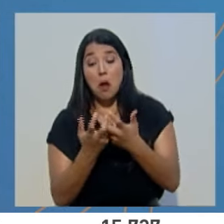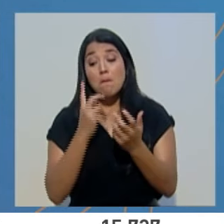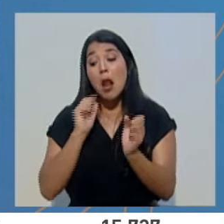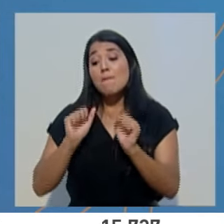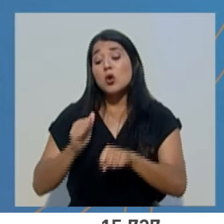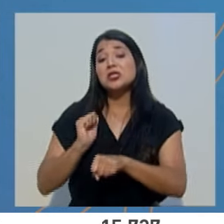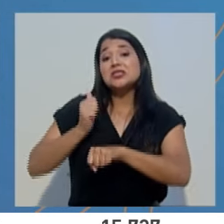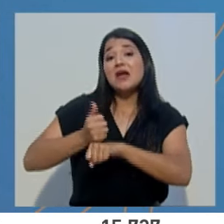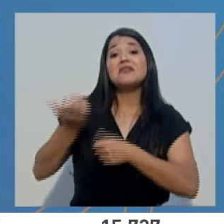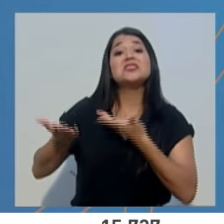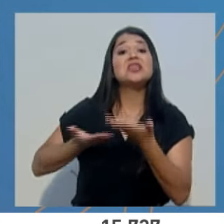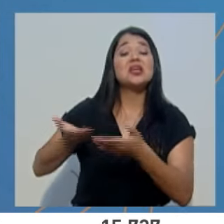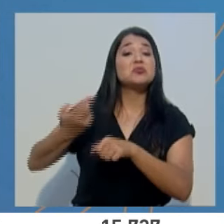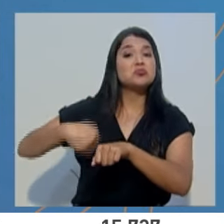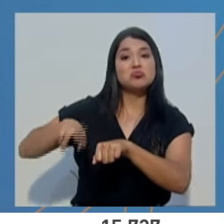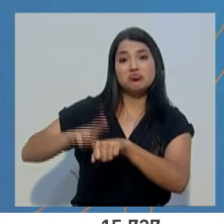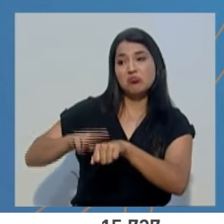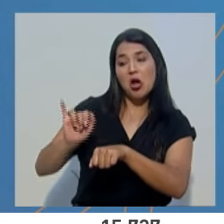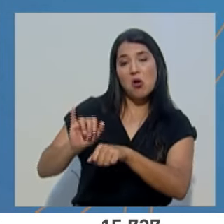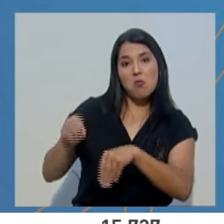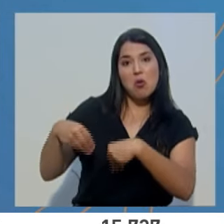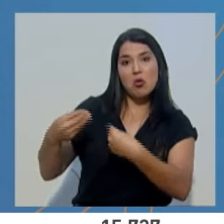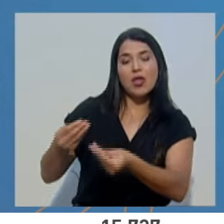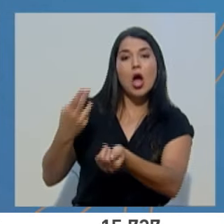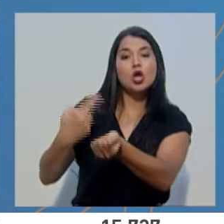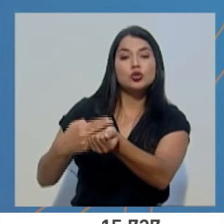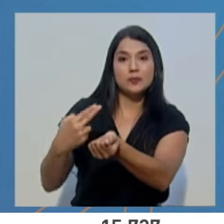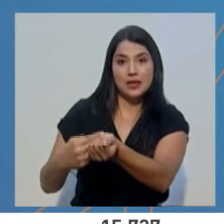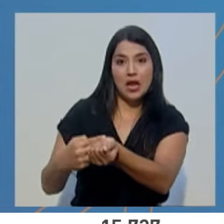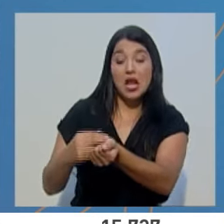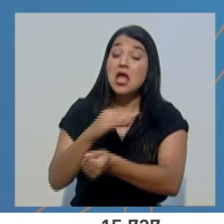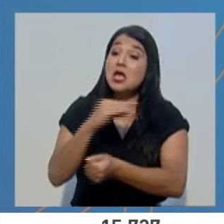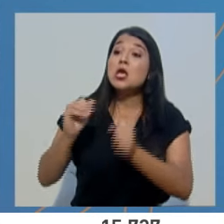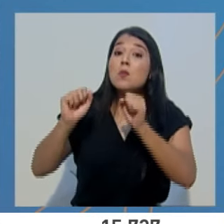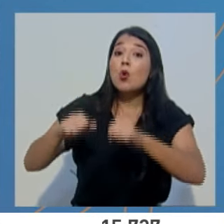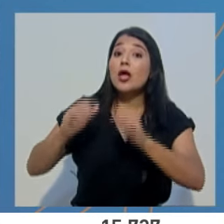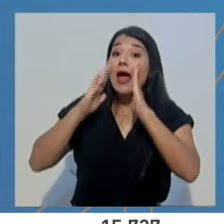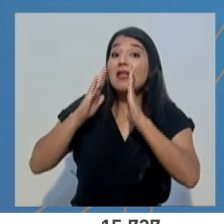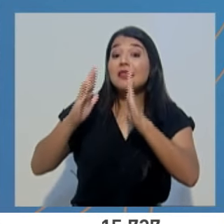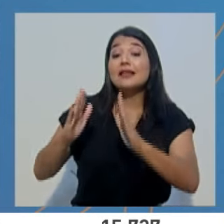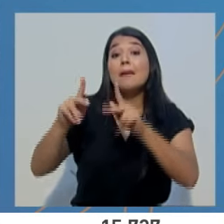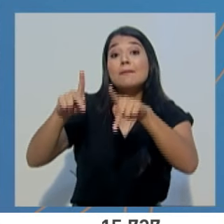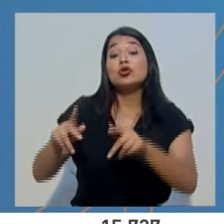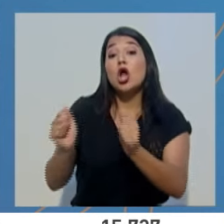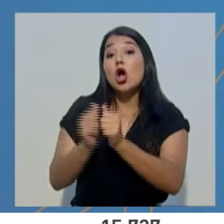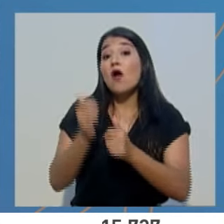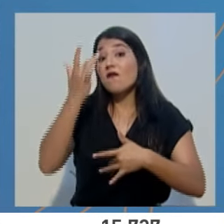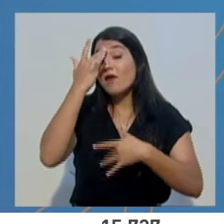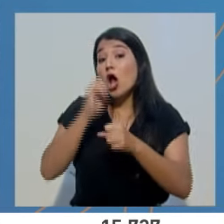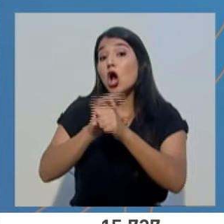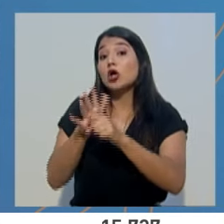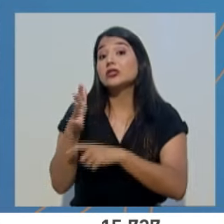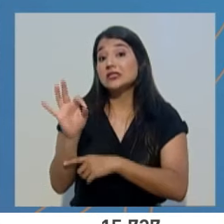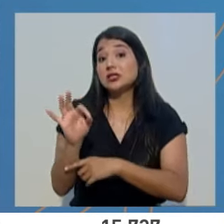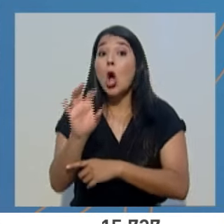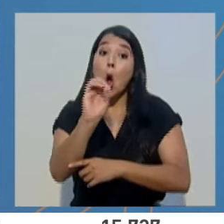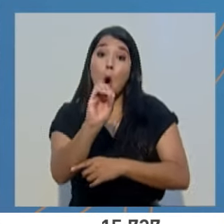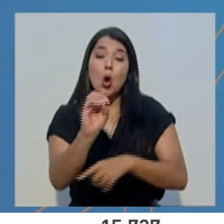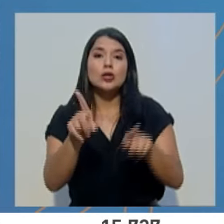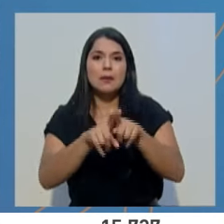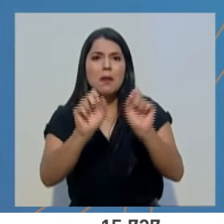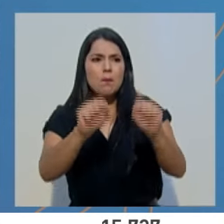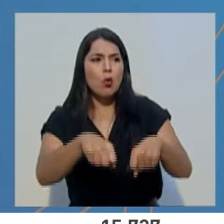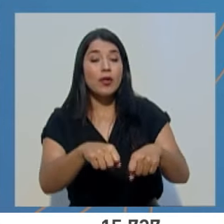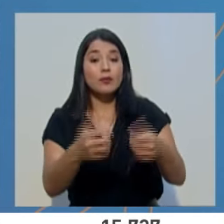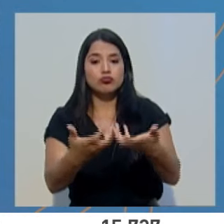regulares que brinda un hospital y abrir espacio para atención de pacientes COVID-19 o podemos clasificar pacientes